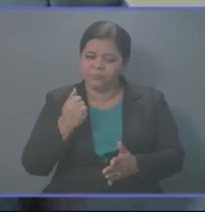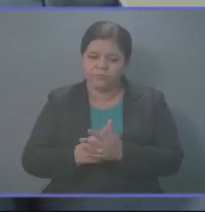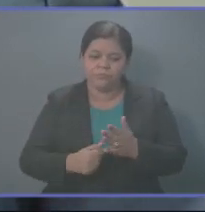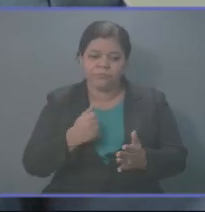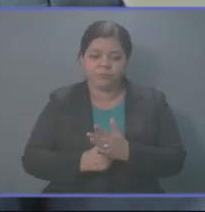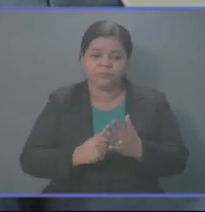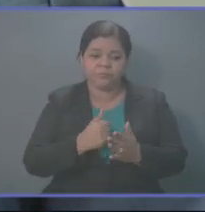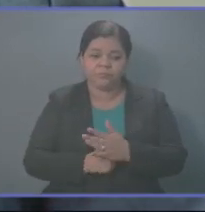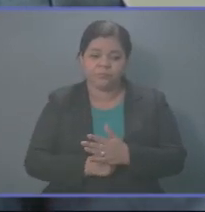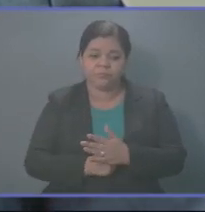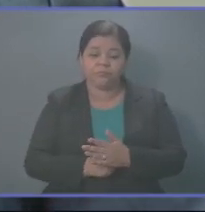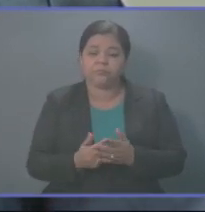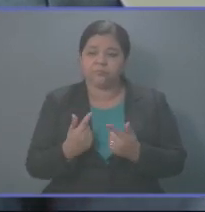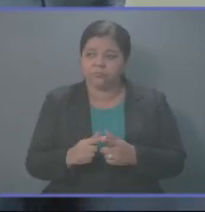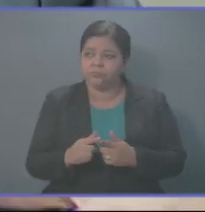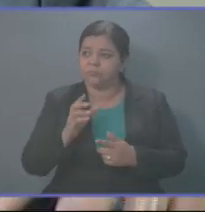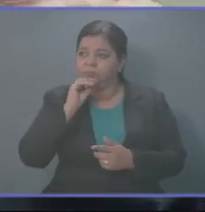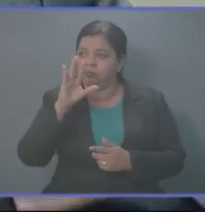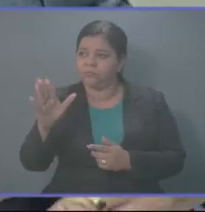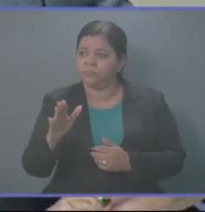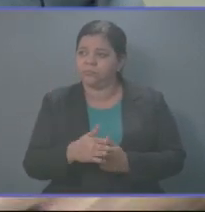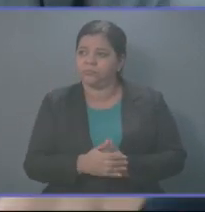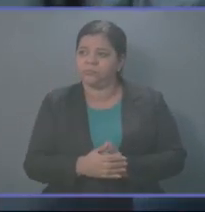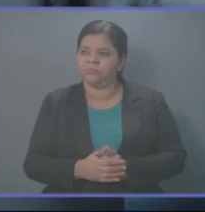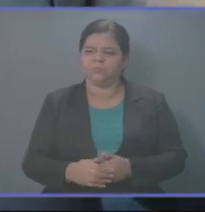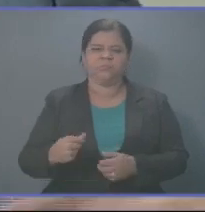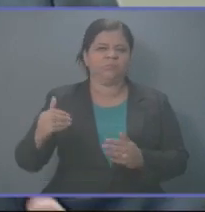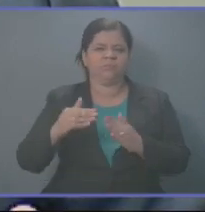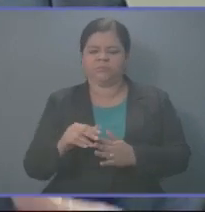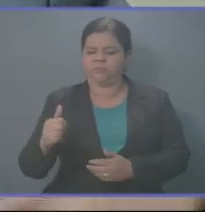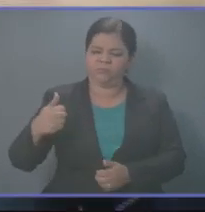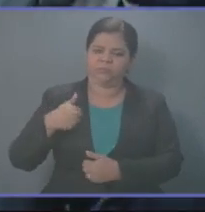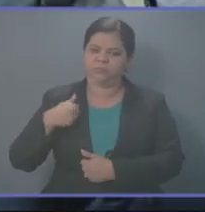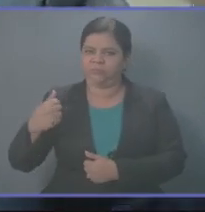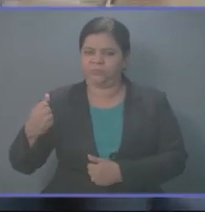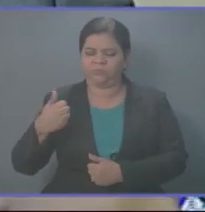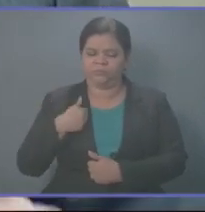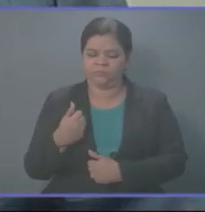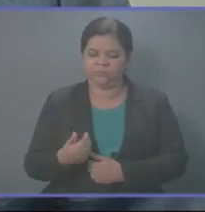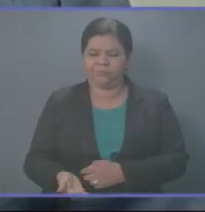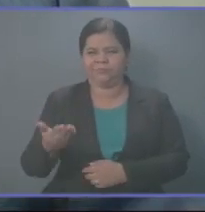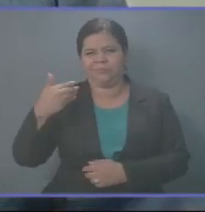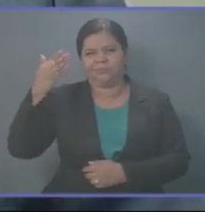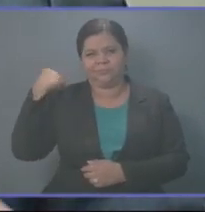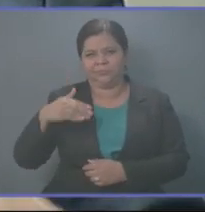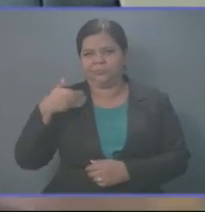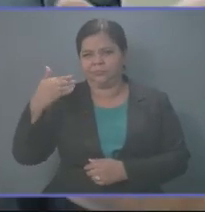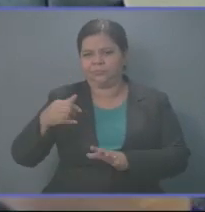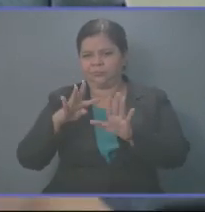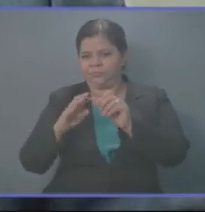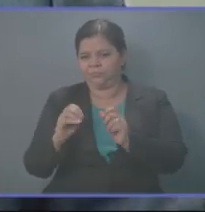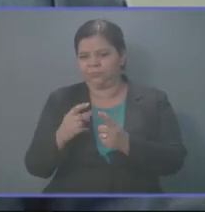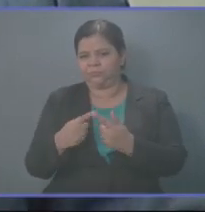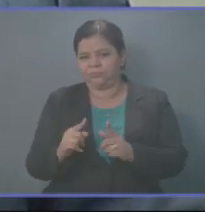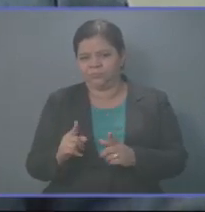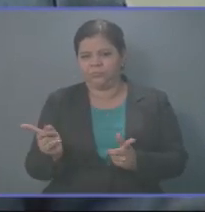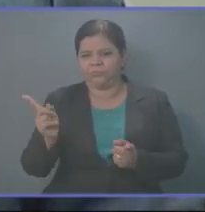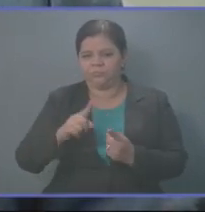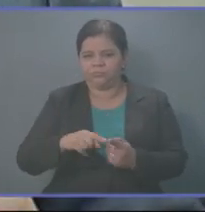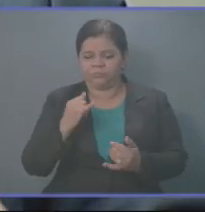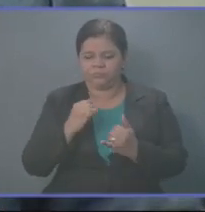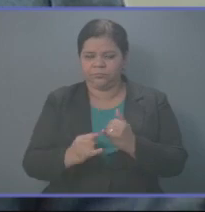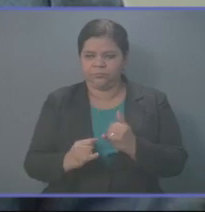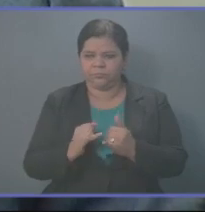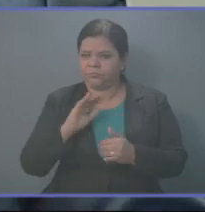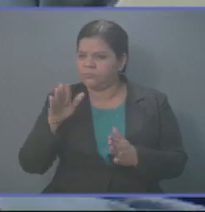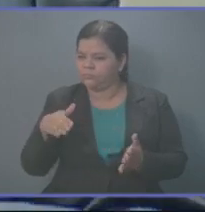y con acusaciones de que era militarizada la policía, se estaba hablando principios de los 90, pero al final todo eso